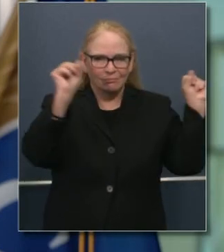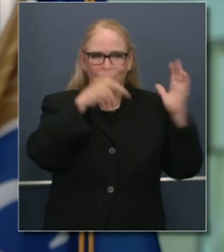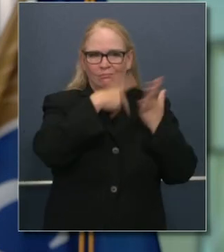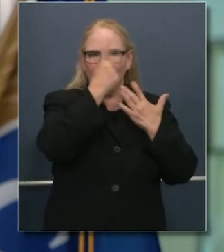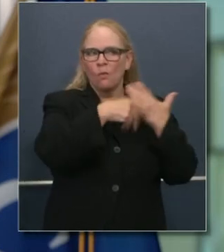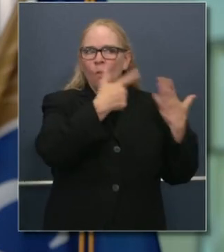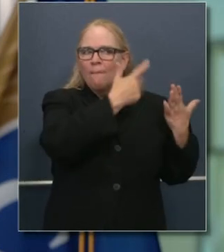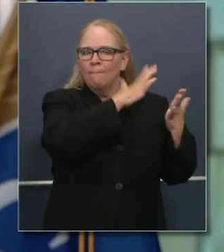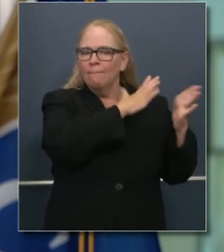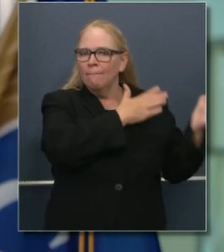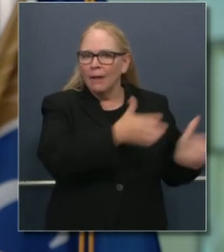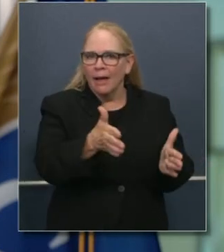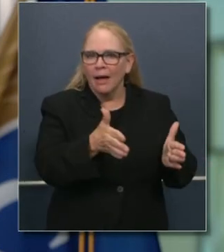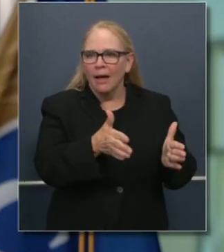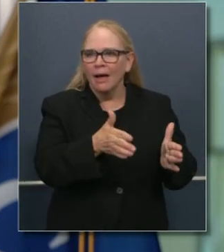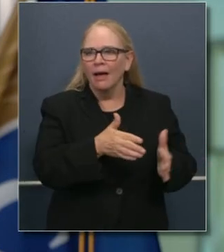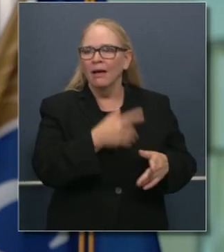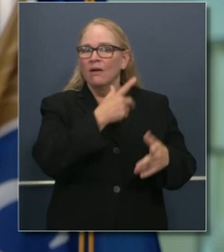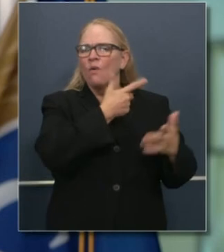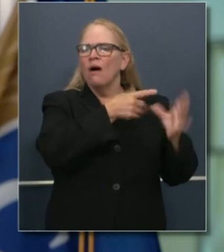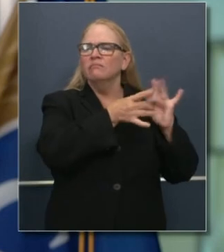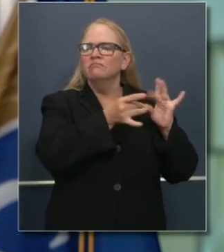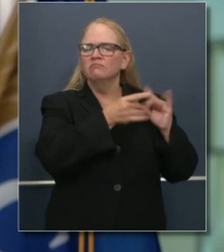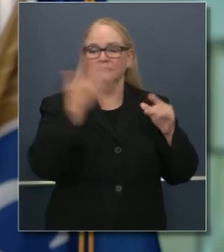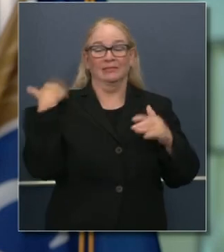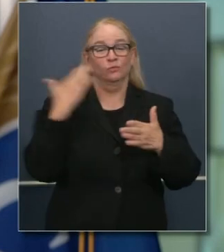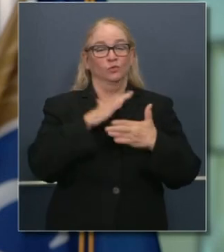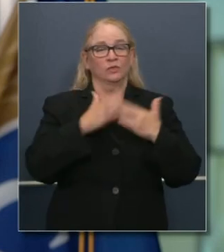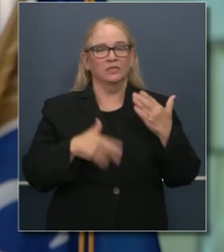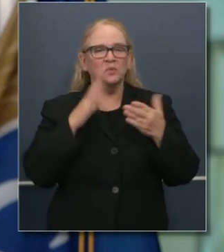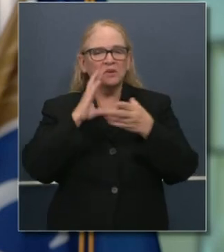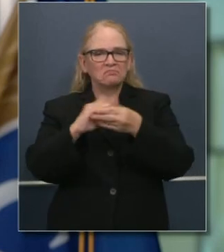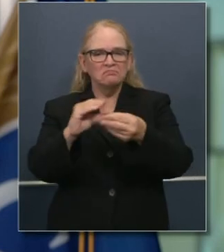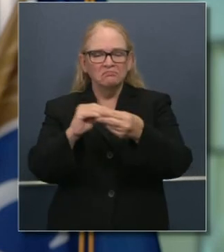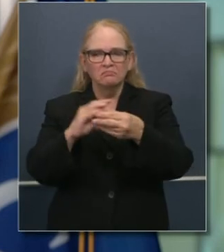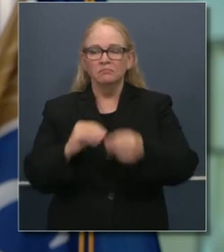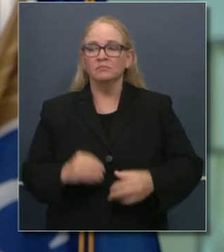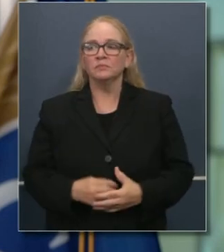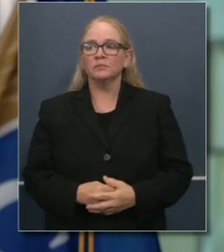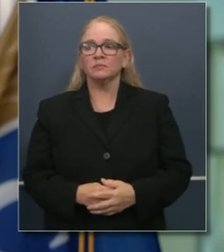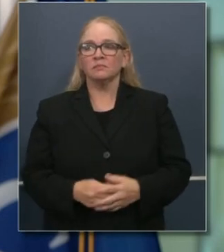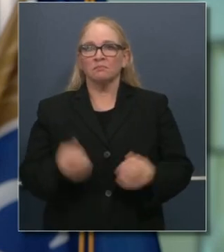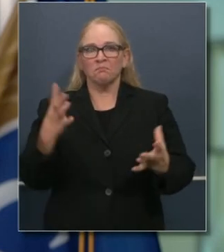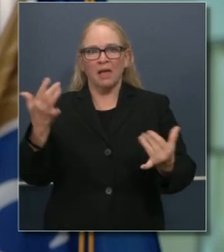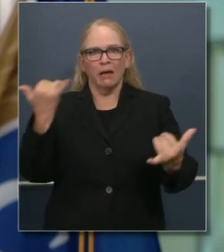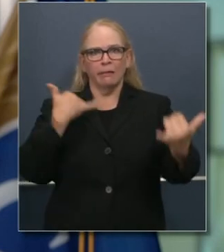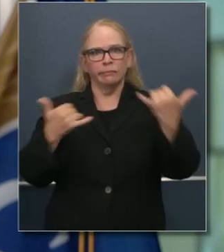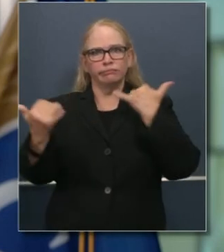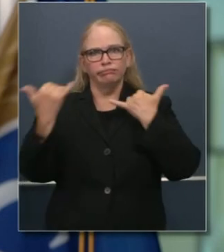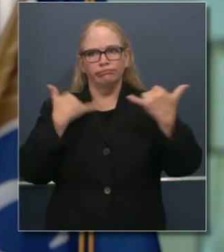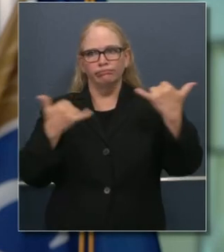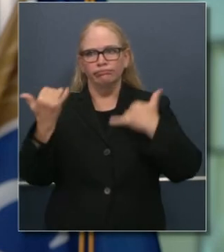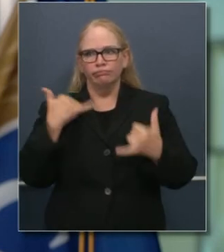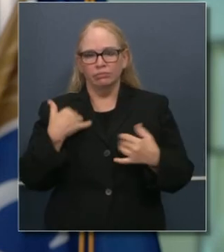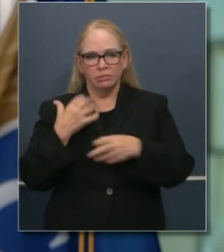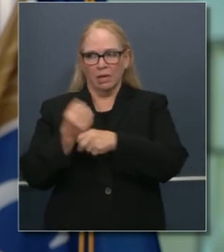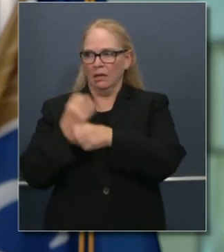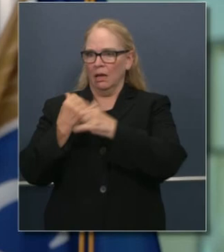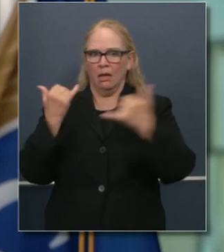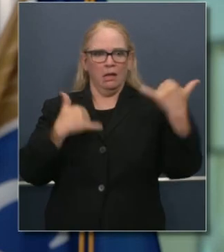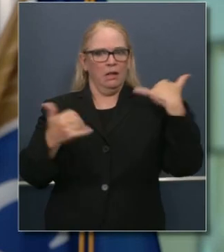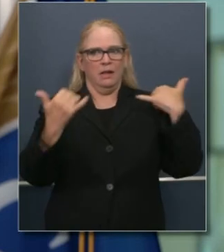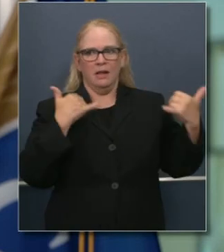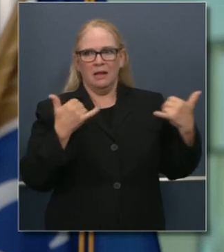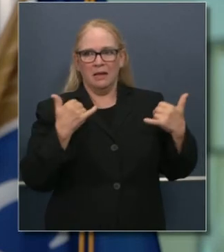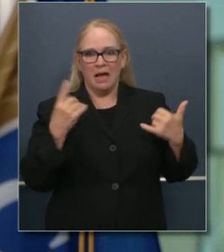ejecutivas de parte del presidente estadounidense durante el fin de semana. Un número de llamadas abrumadoras que hemos recibido indagando sobre